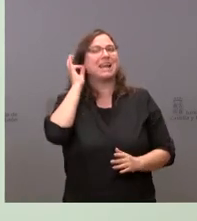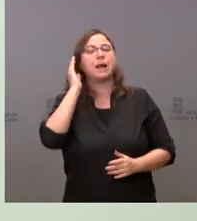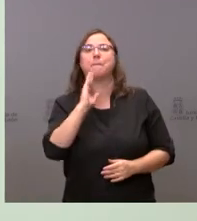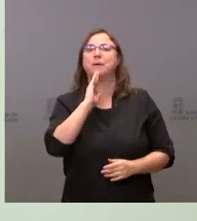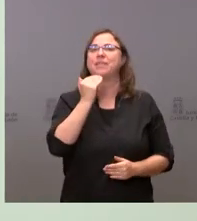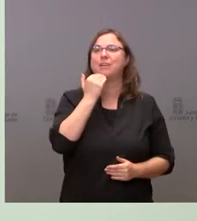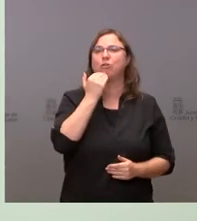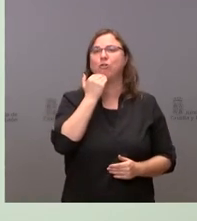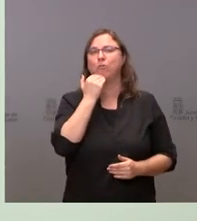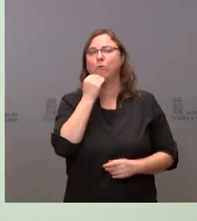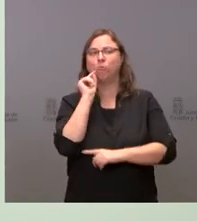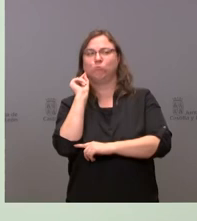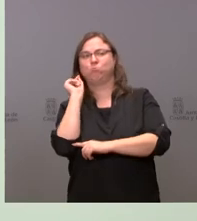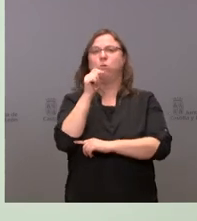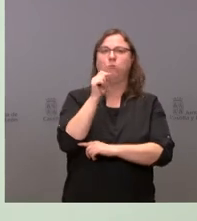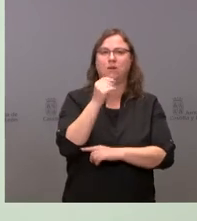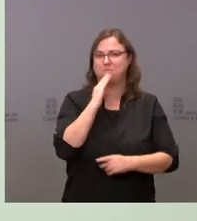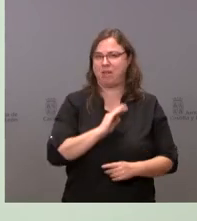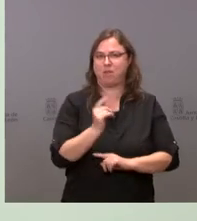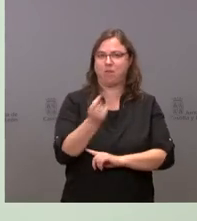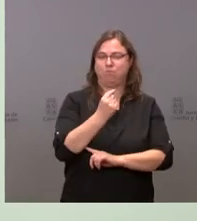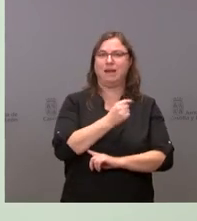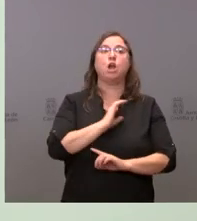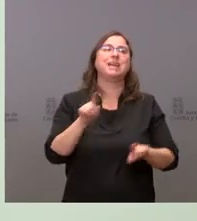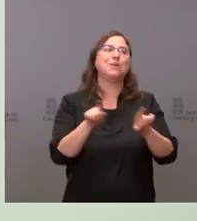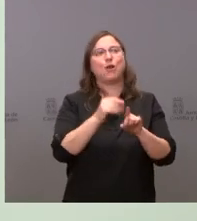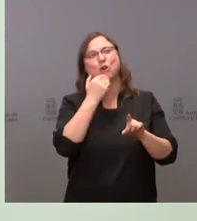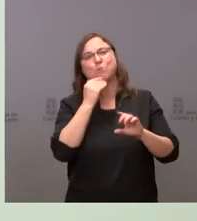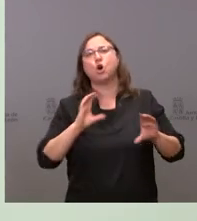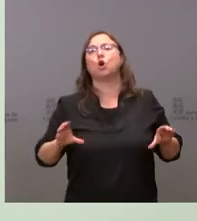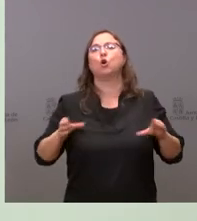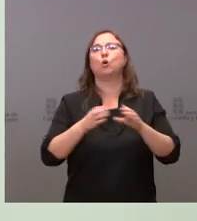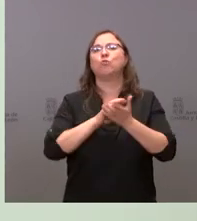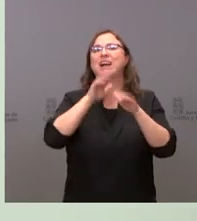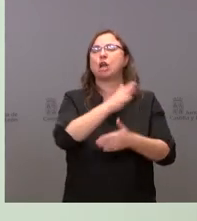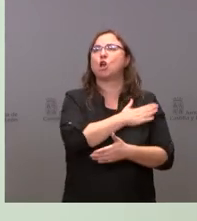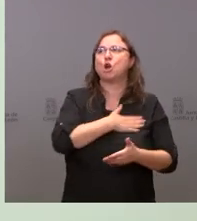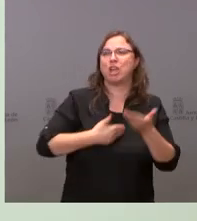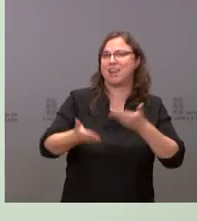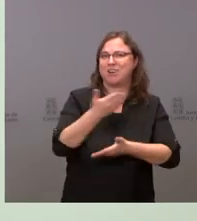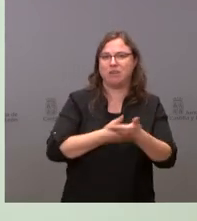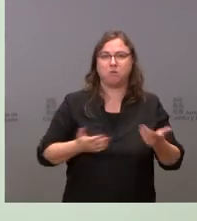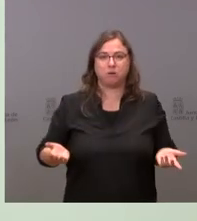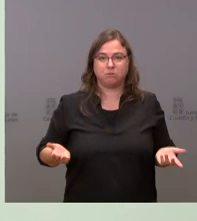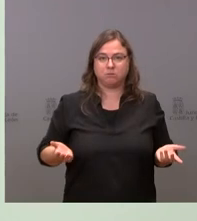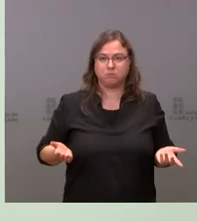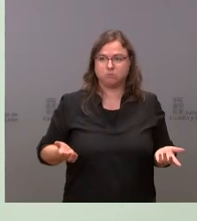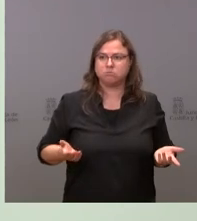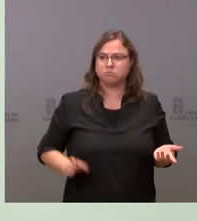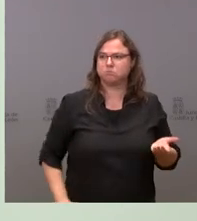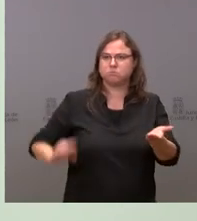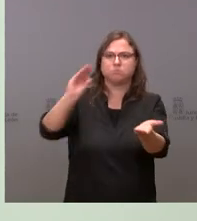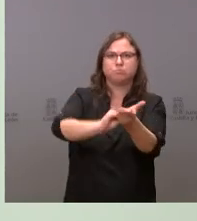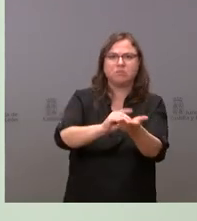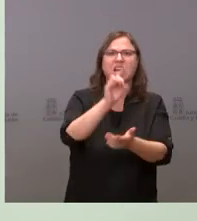un arma arrojadiza porque no quería la Junta de Castilla y León colaborar mire dijimos 15 millones de